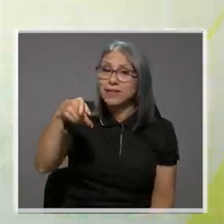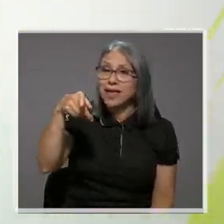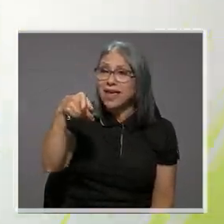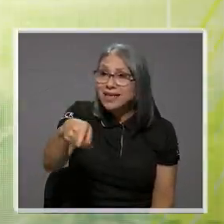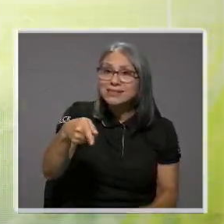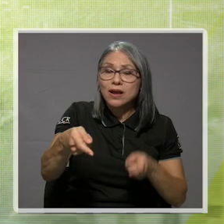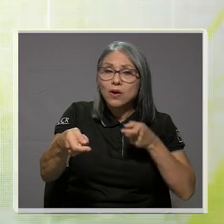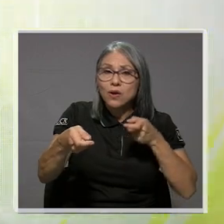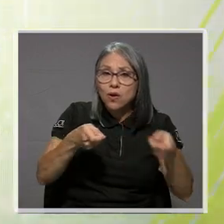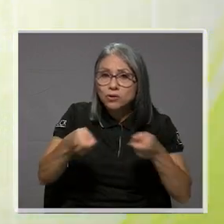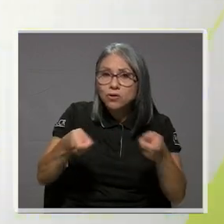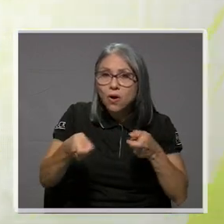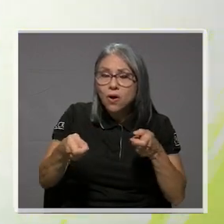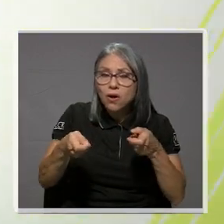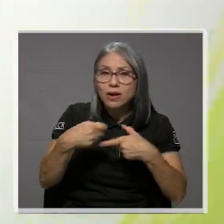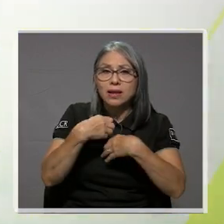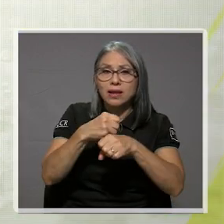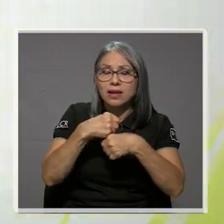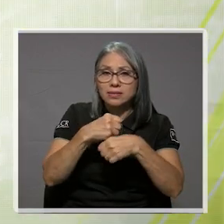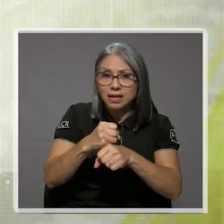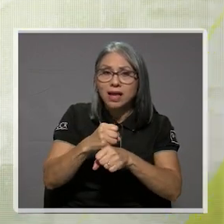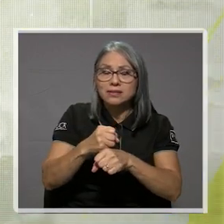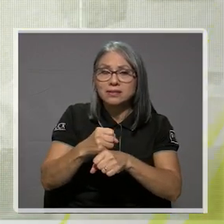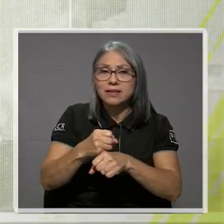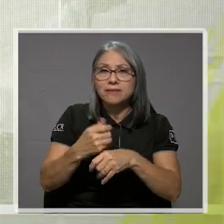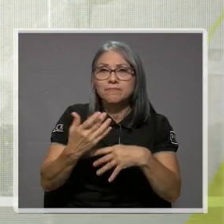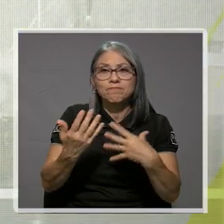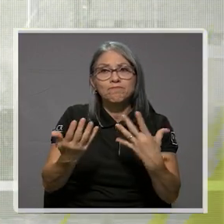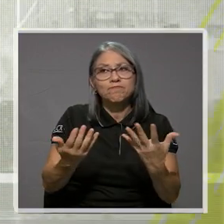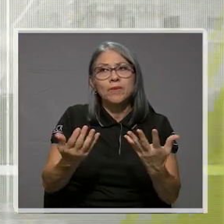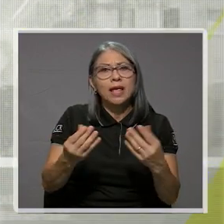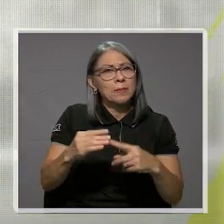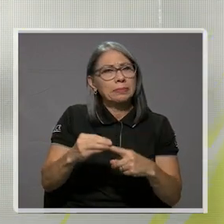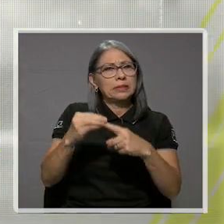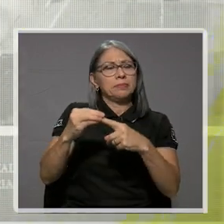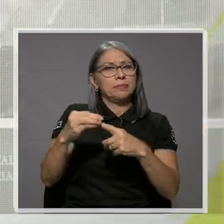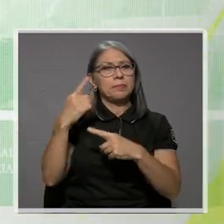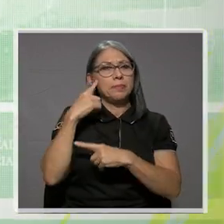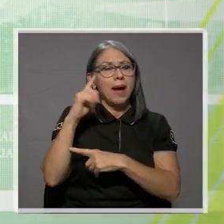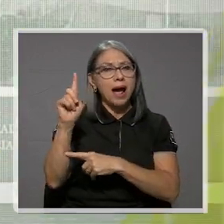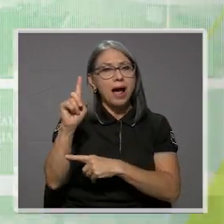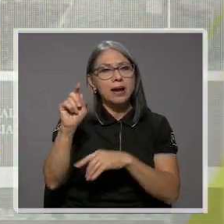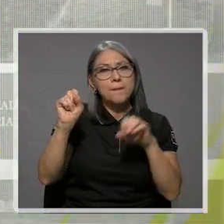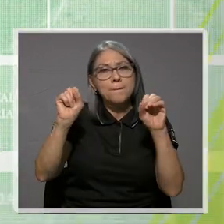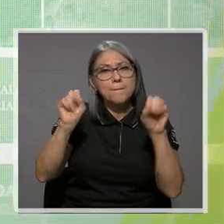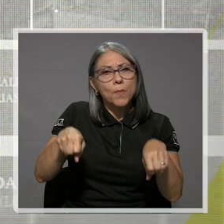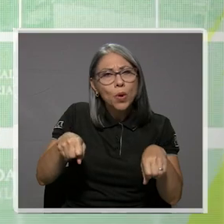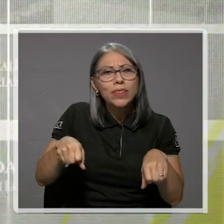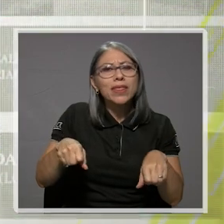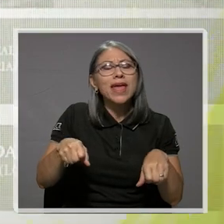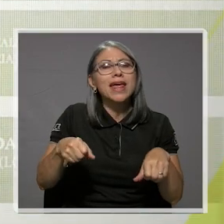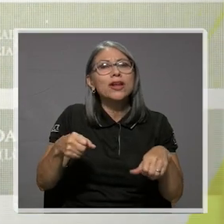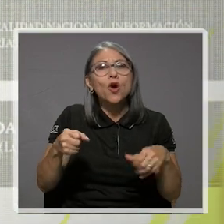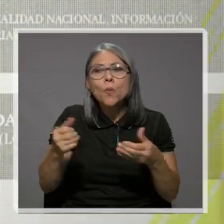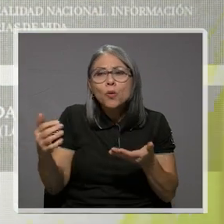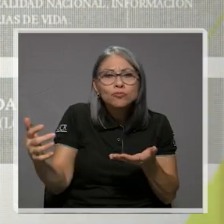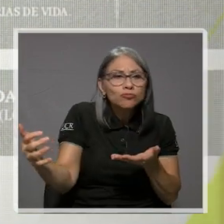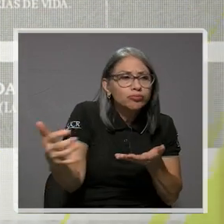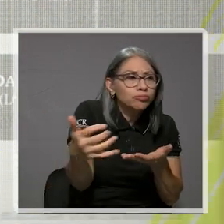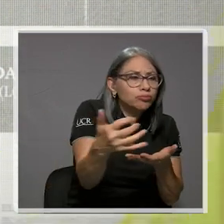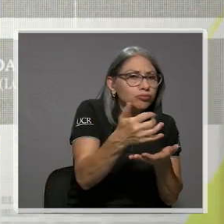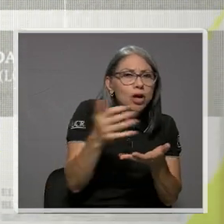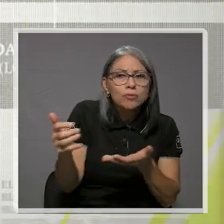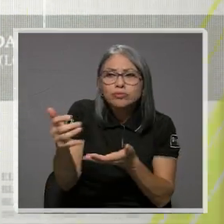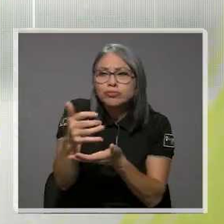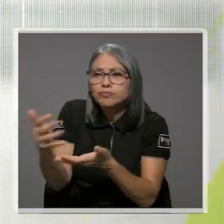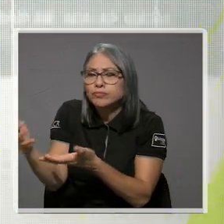ese control que se hace, digamos, más que todo para poder triangular la información entre